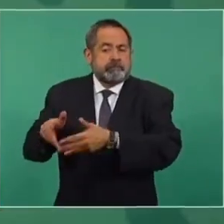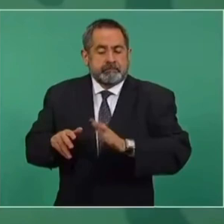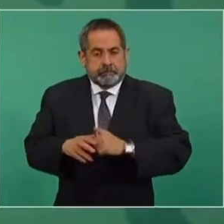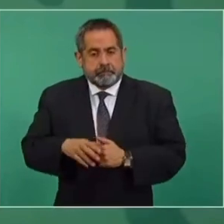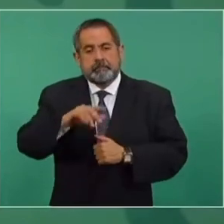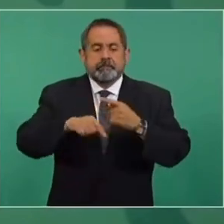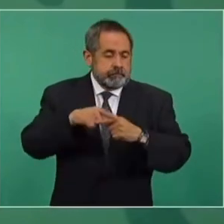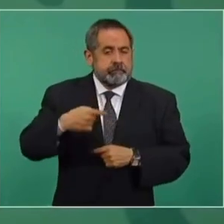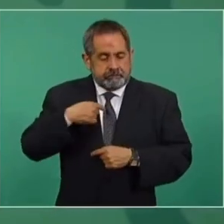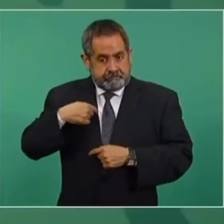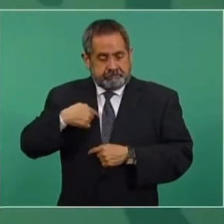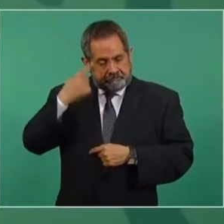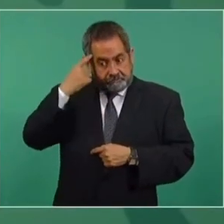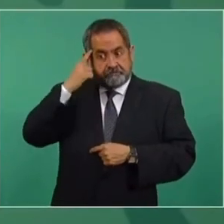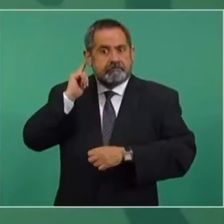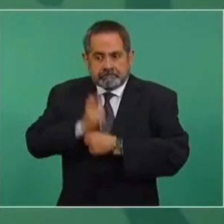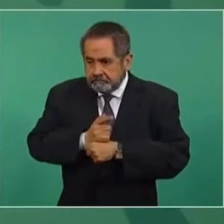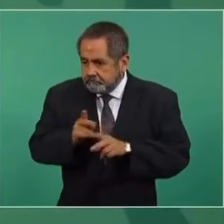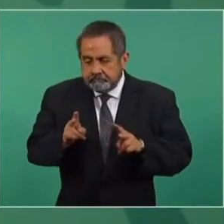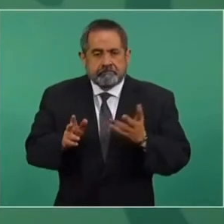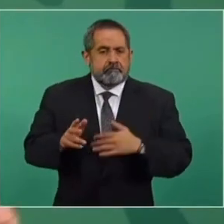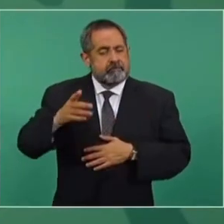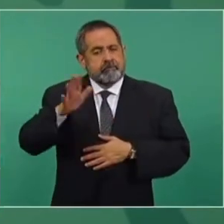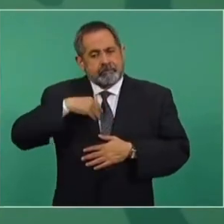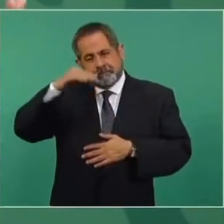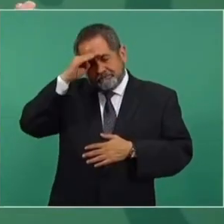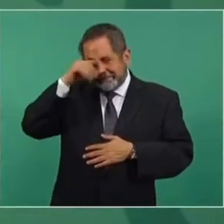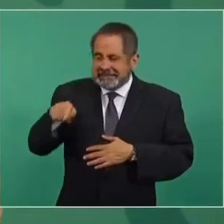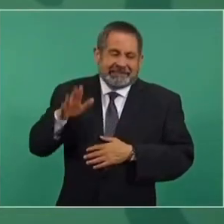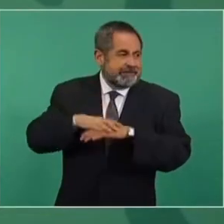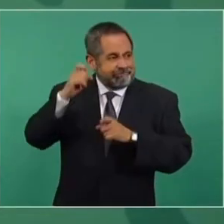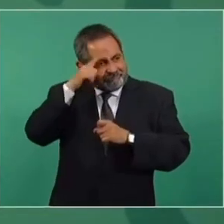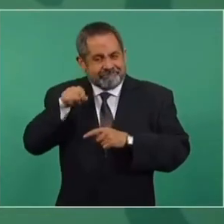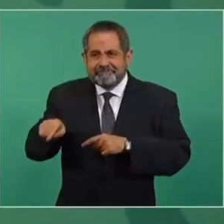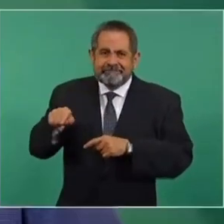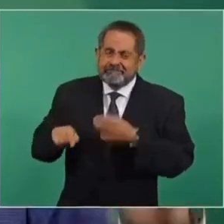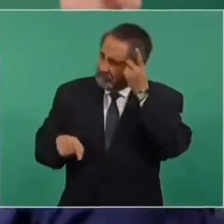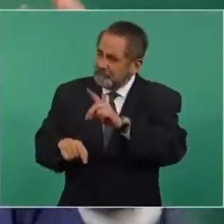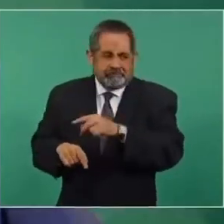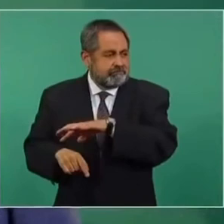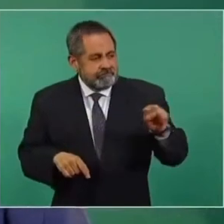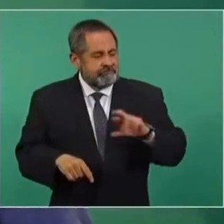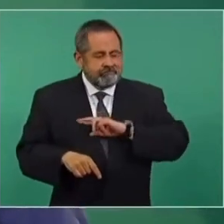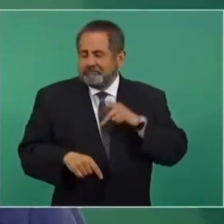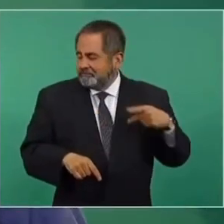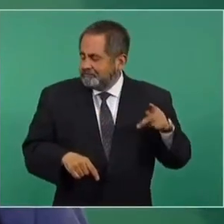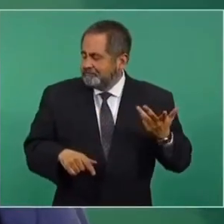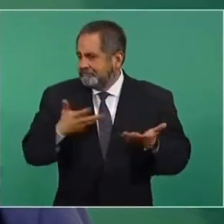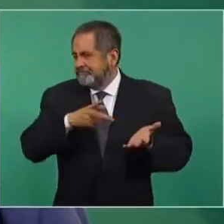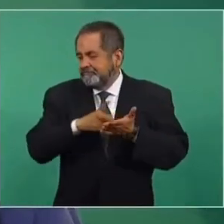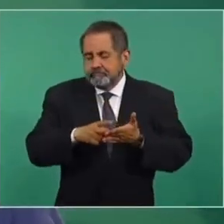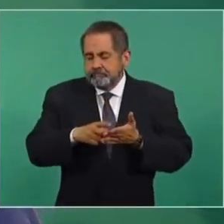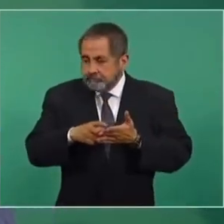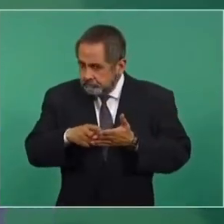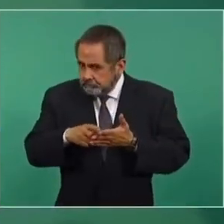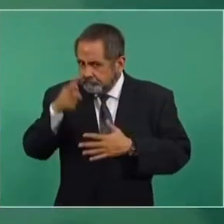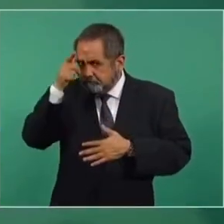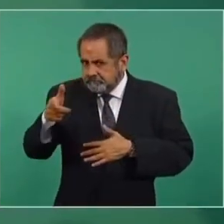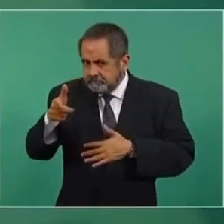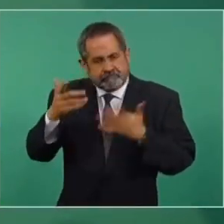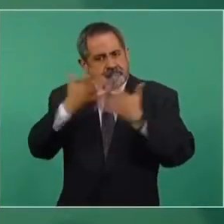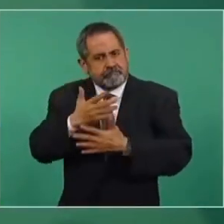cuando yo me entero, porque pensaba que nos iba a costar más trabajo por el derecho de vía, y me entero